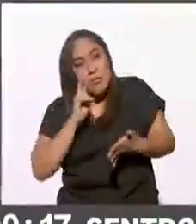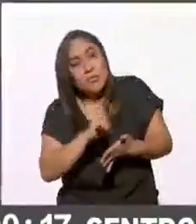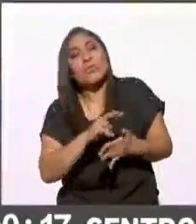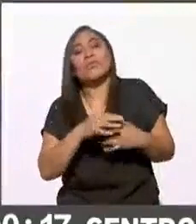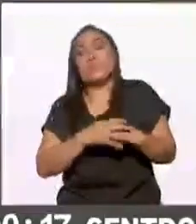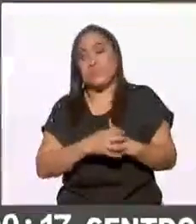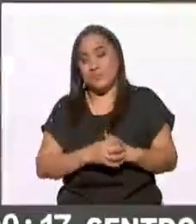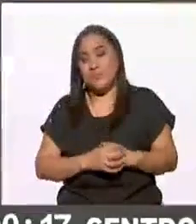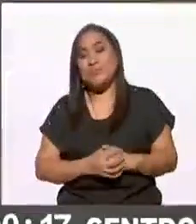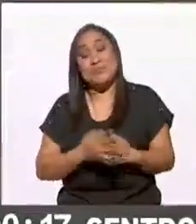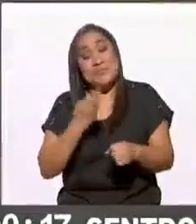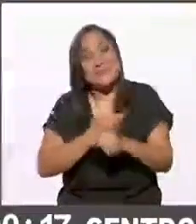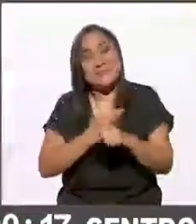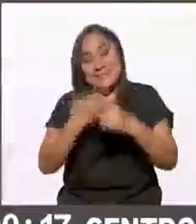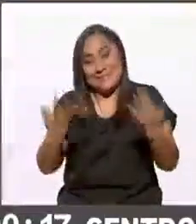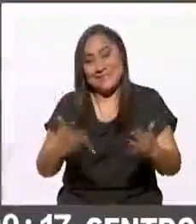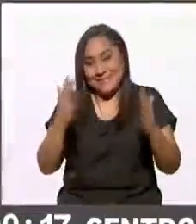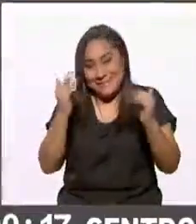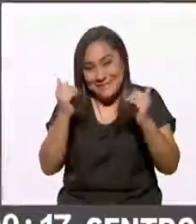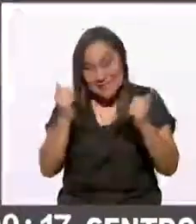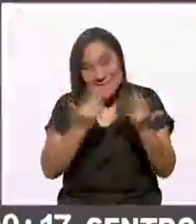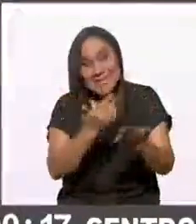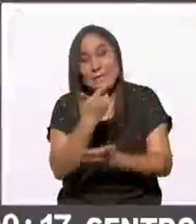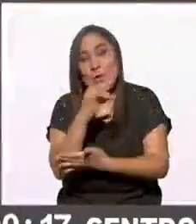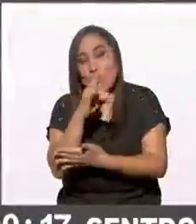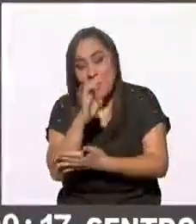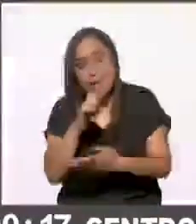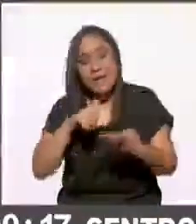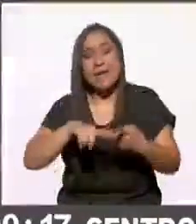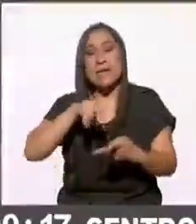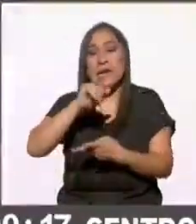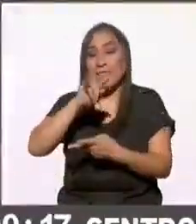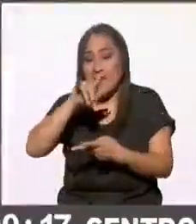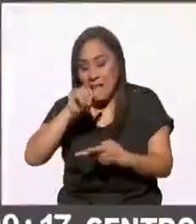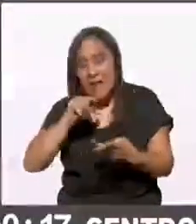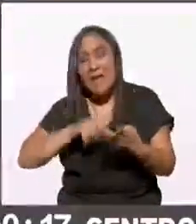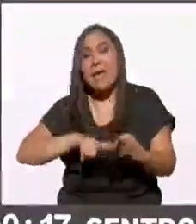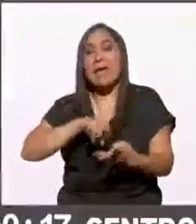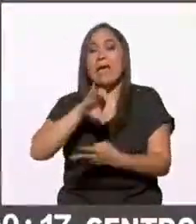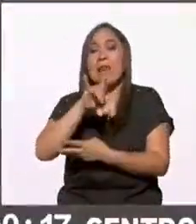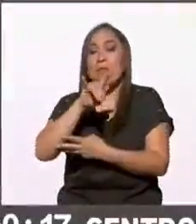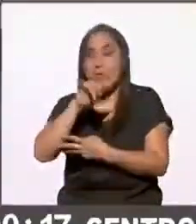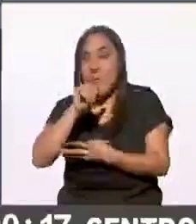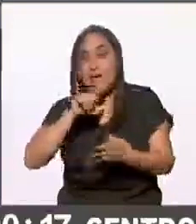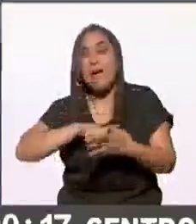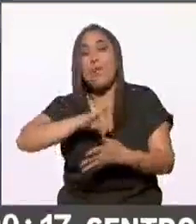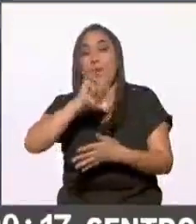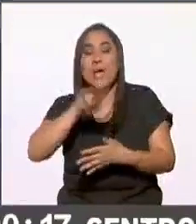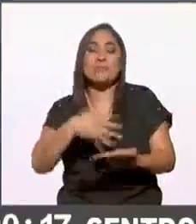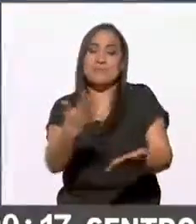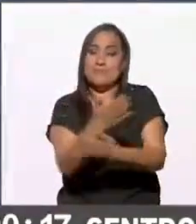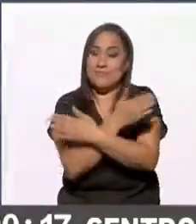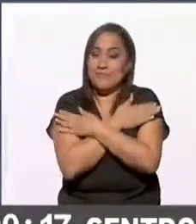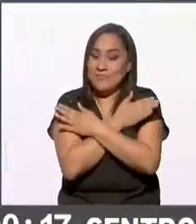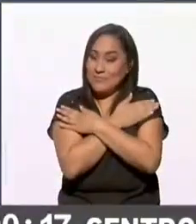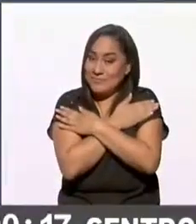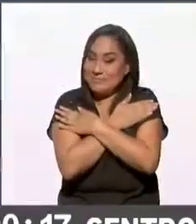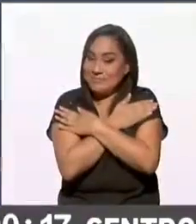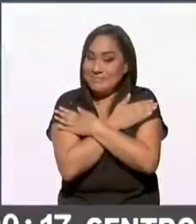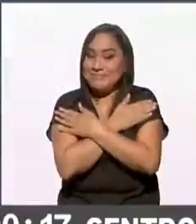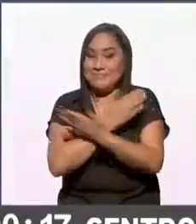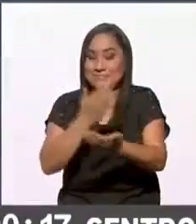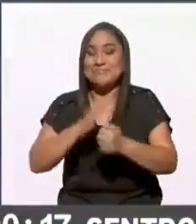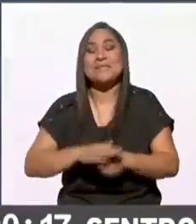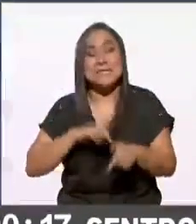pues nos despedimos Guadalupe Natalia Claudia Juan les mandamos un fuerte abrazo y bueno pues